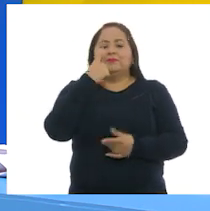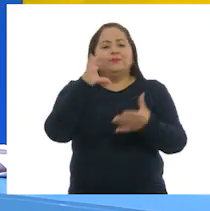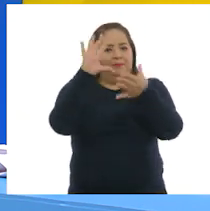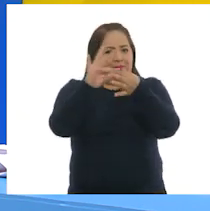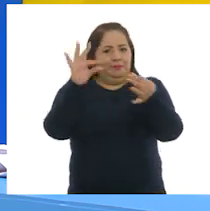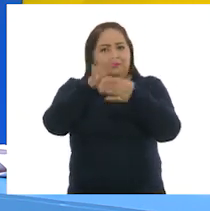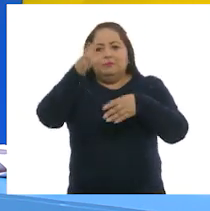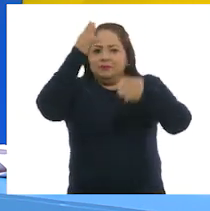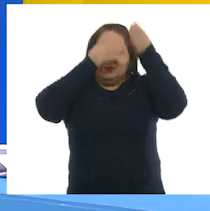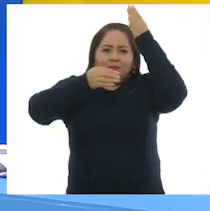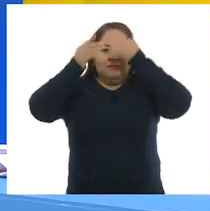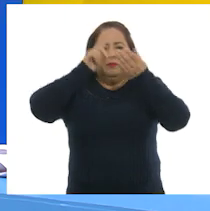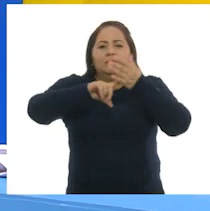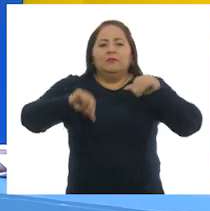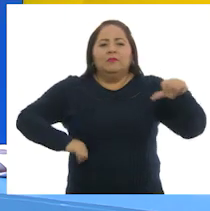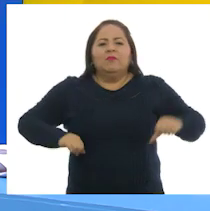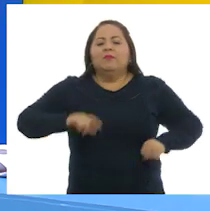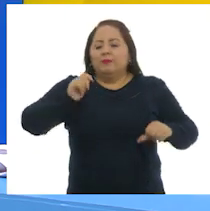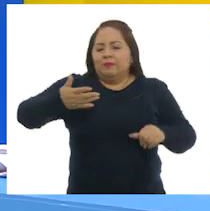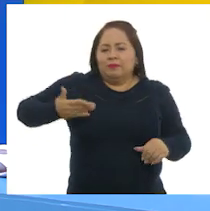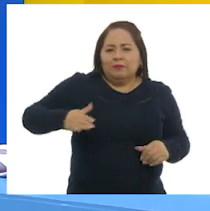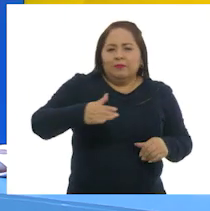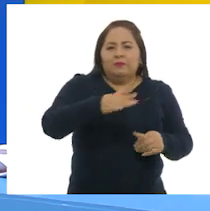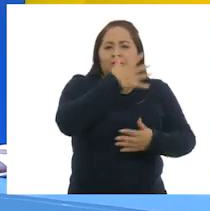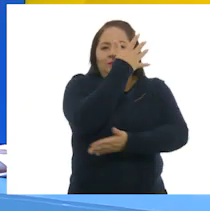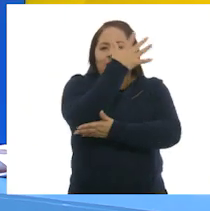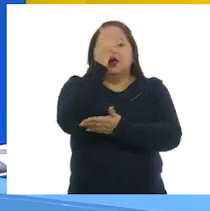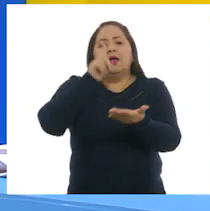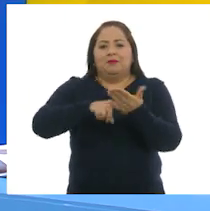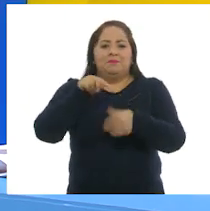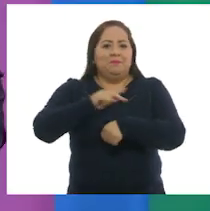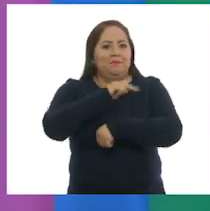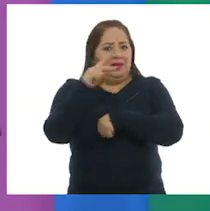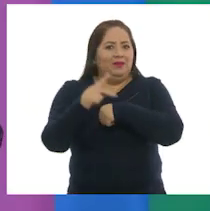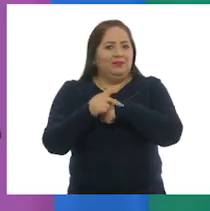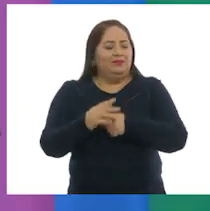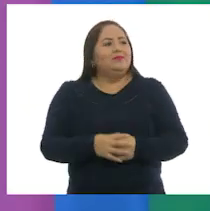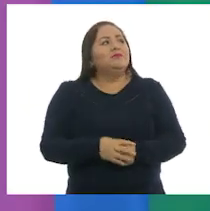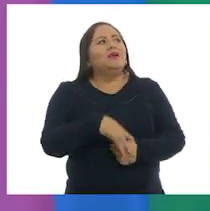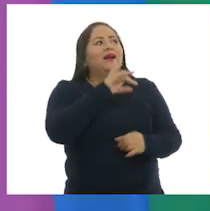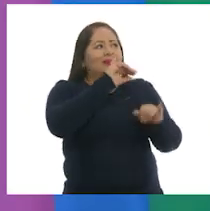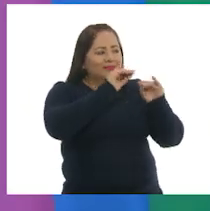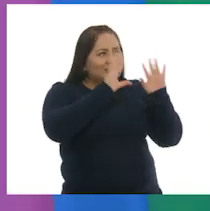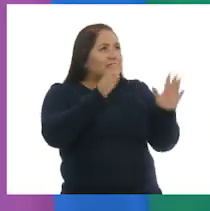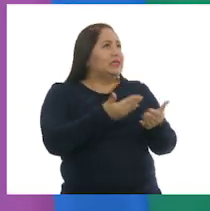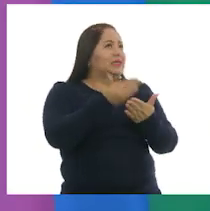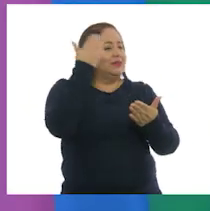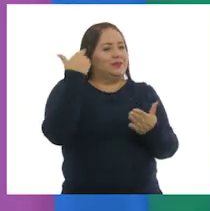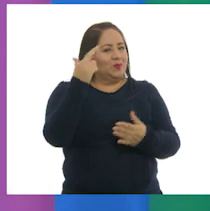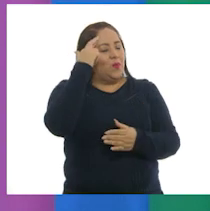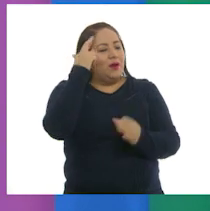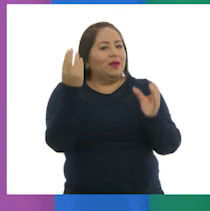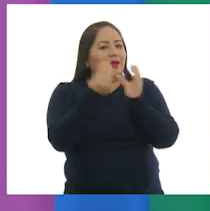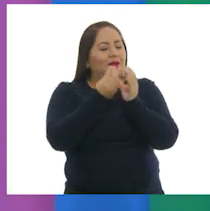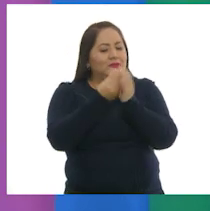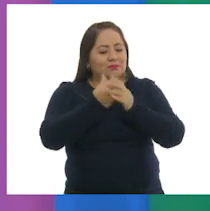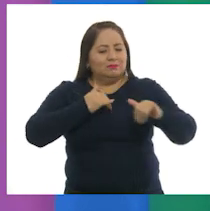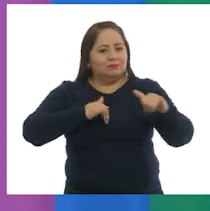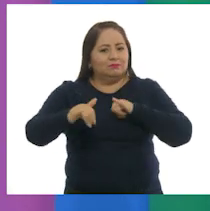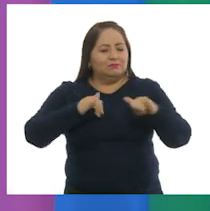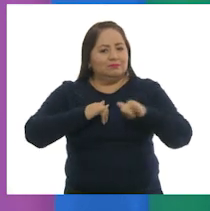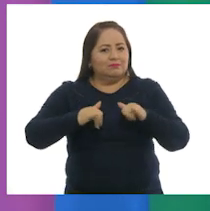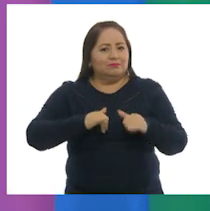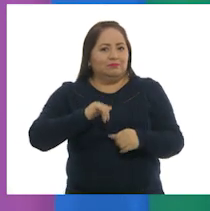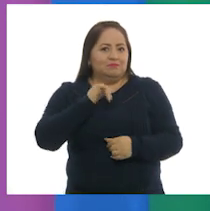aprendiendo de la actividad pesquera y forestal de nuestro país. Claro, la clase anterior hablamos de las condiciones geográficas que